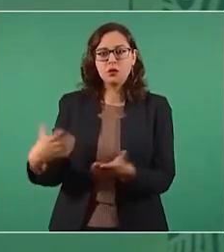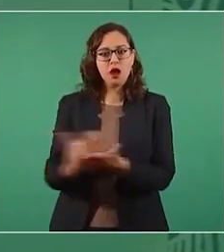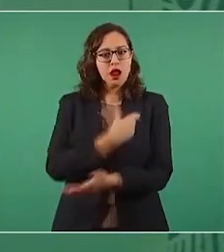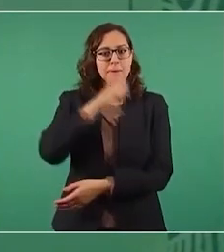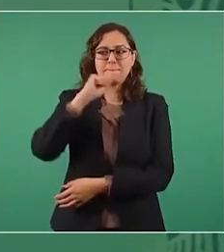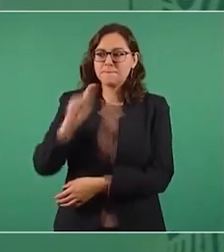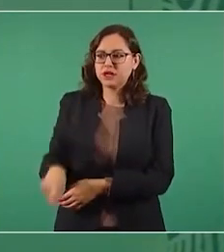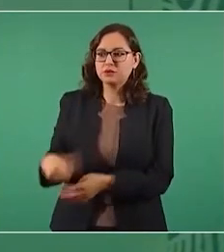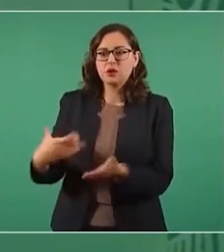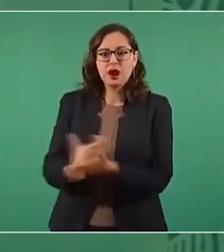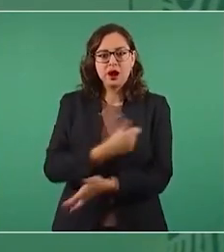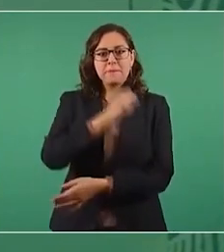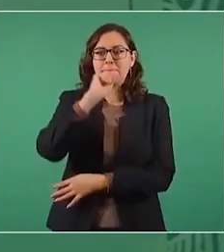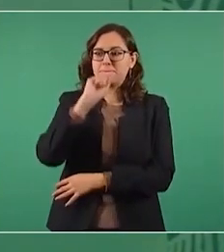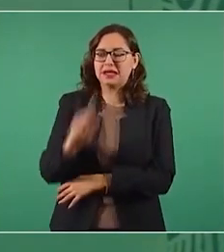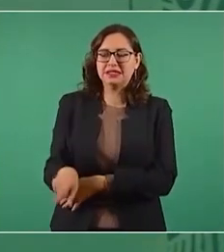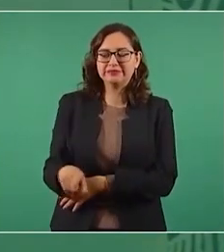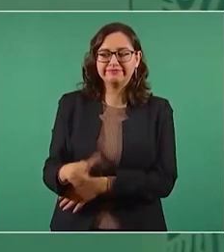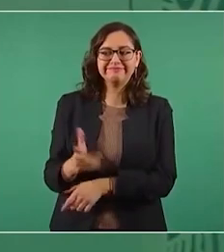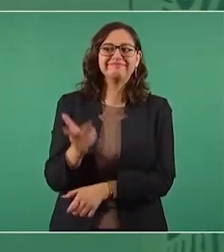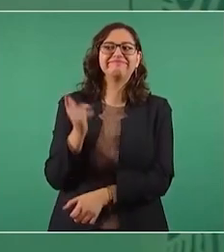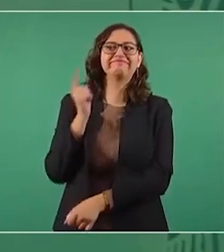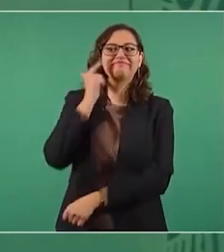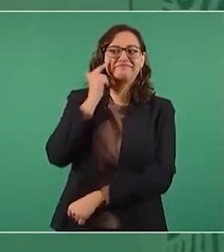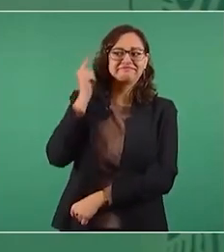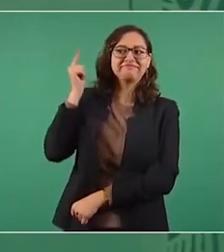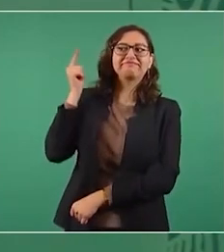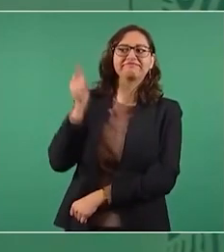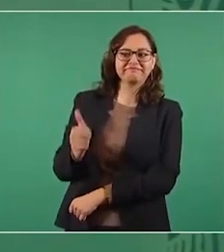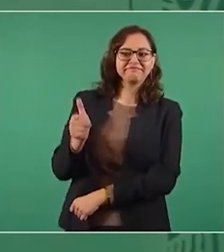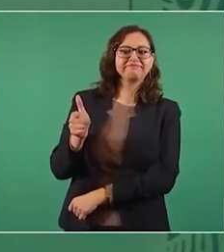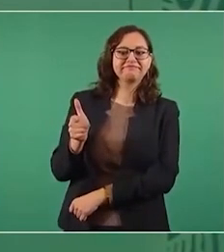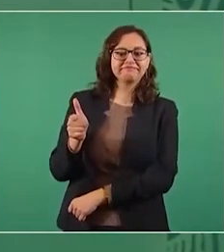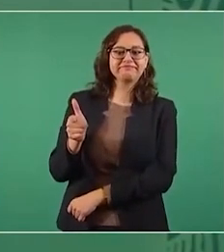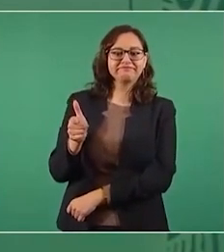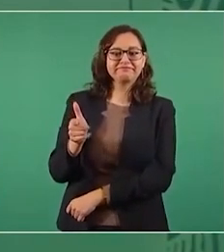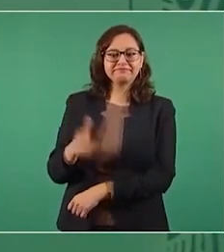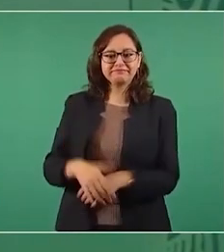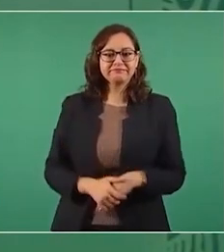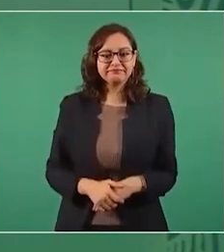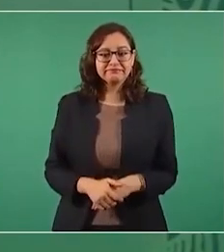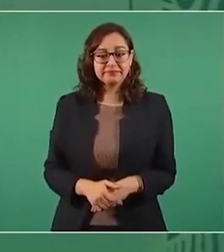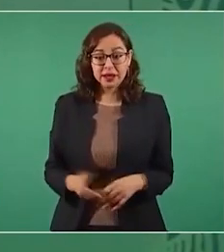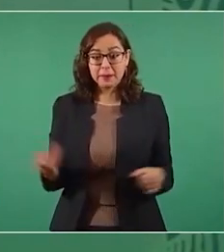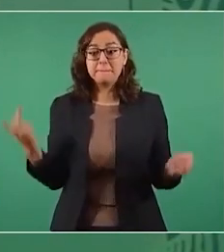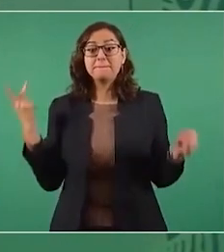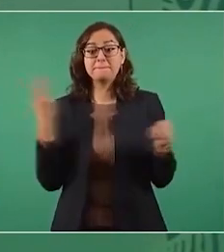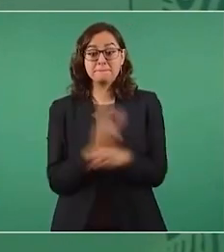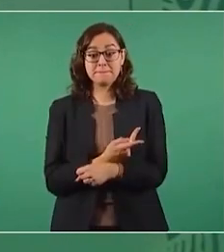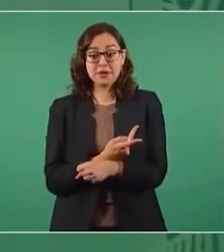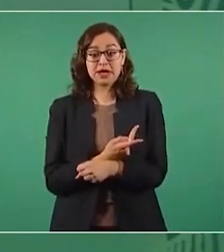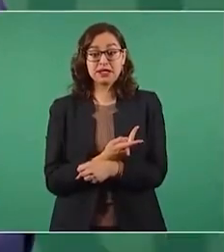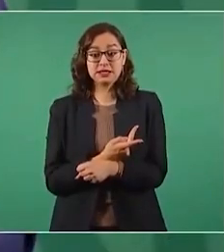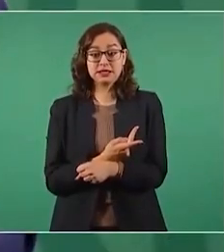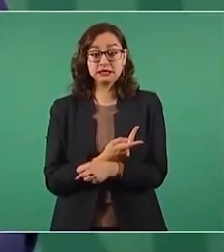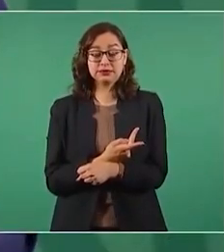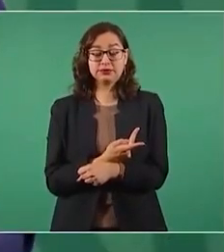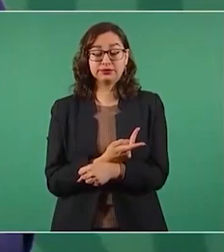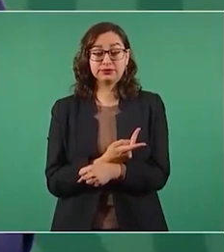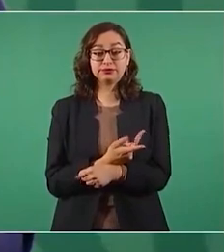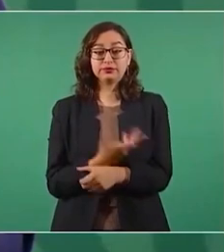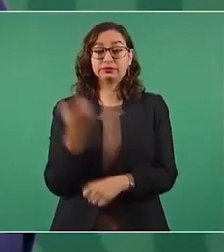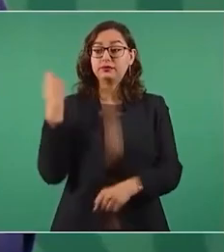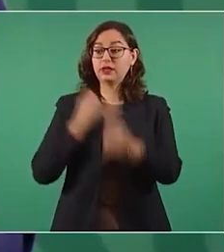Yo tengo muy presente que en la elección precisamente